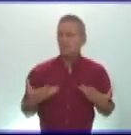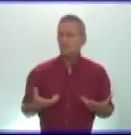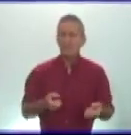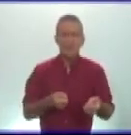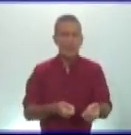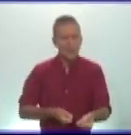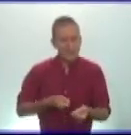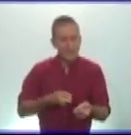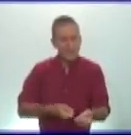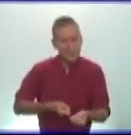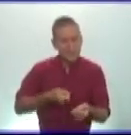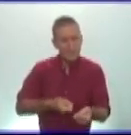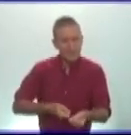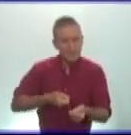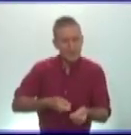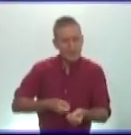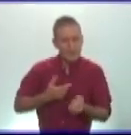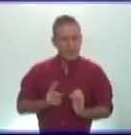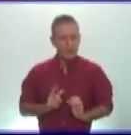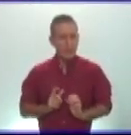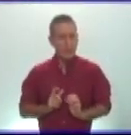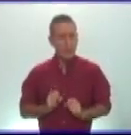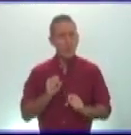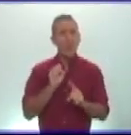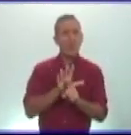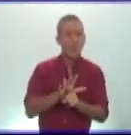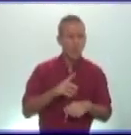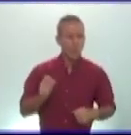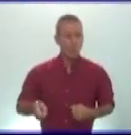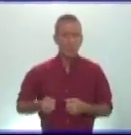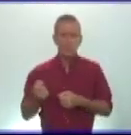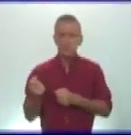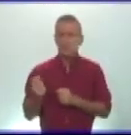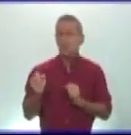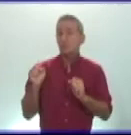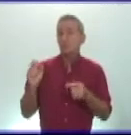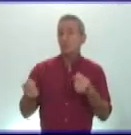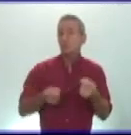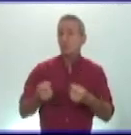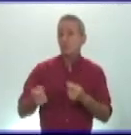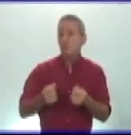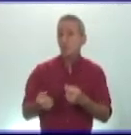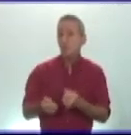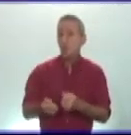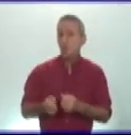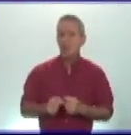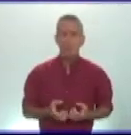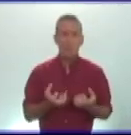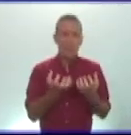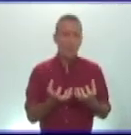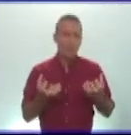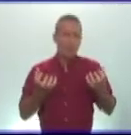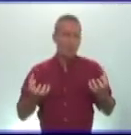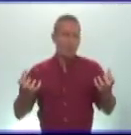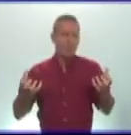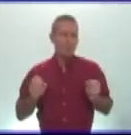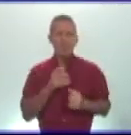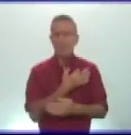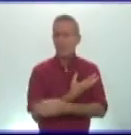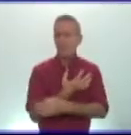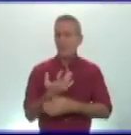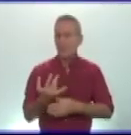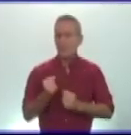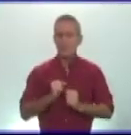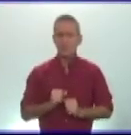relación con la agricultura la antigua roma comenzó su economía basada a la producción de cereales vino frutas